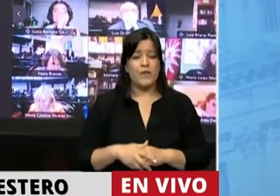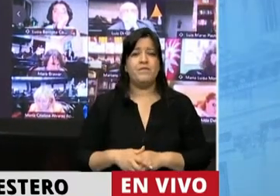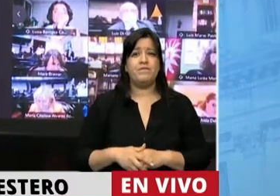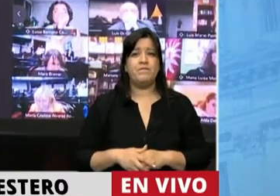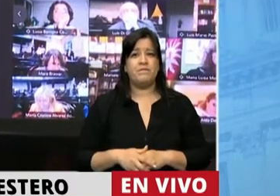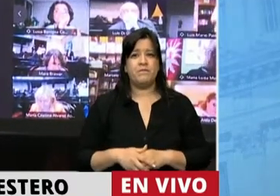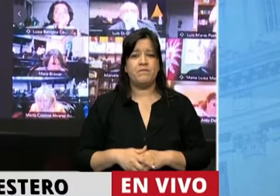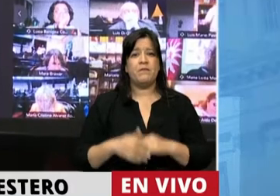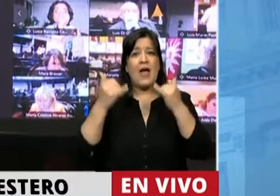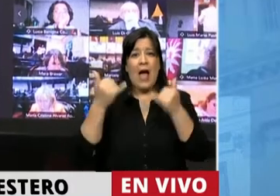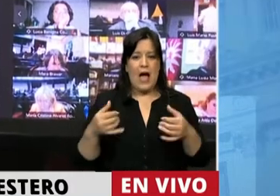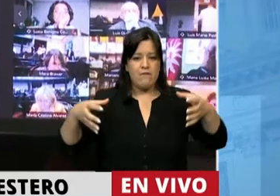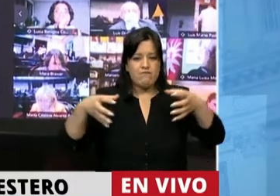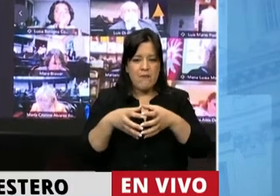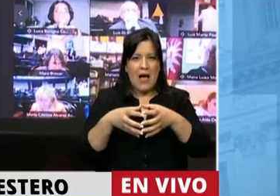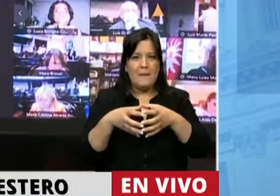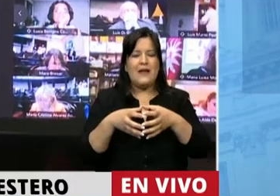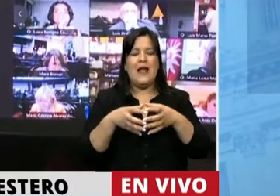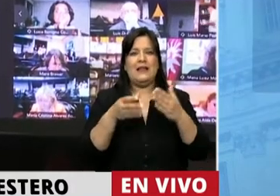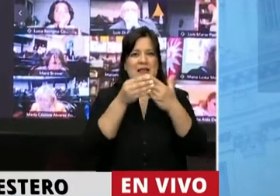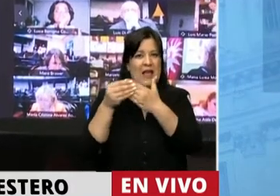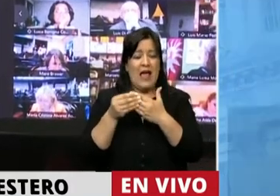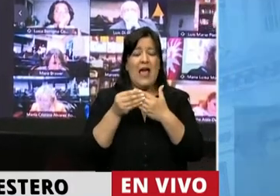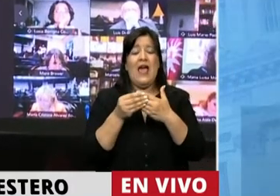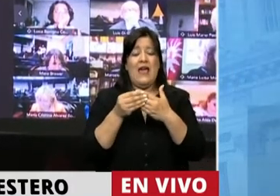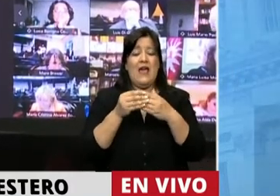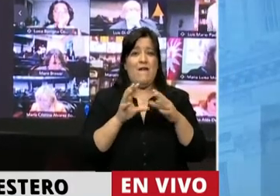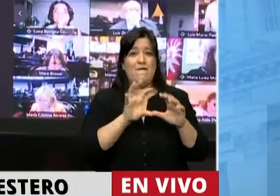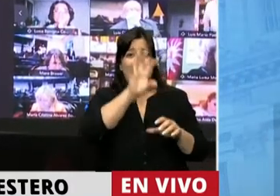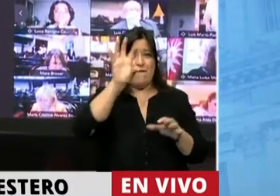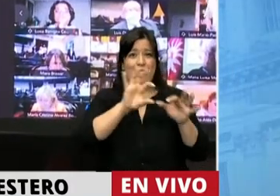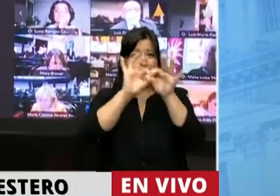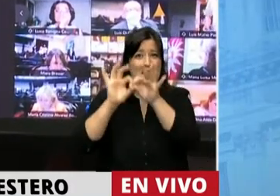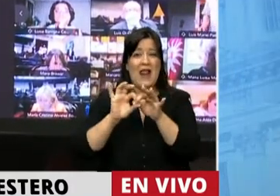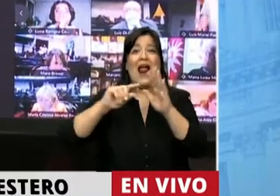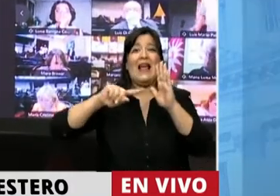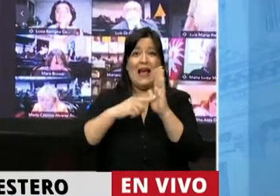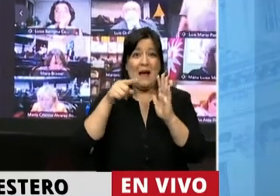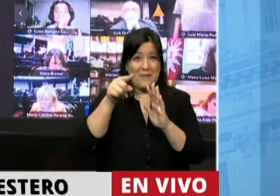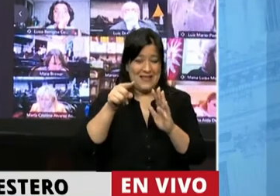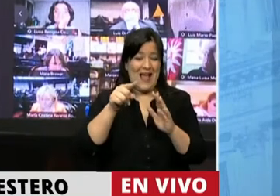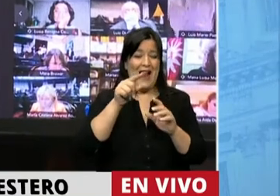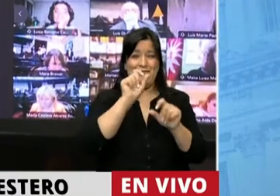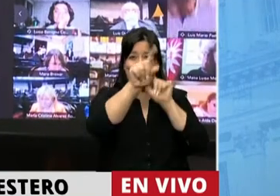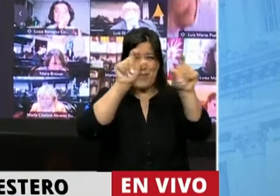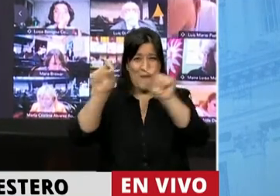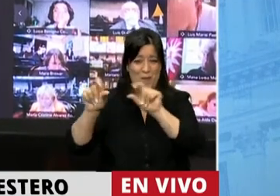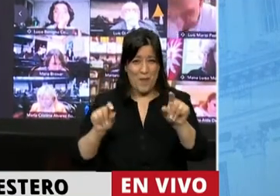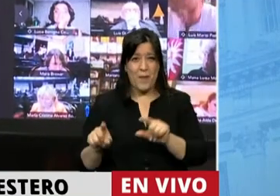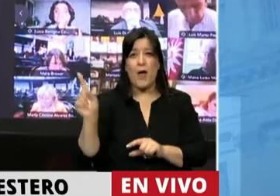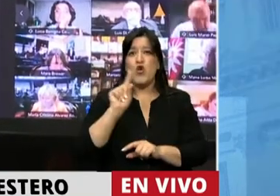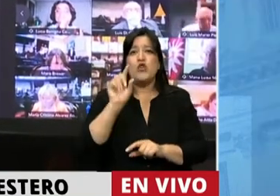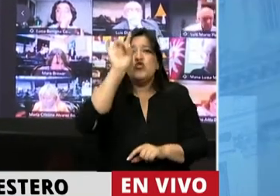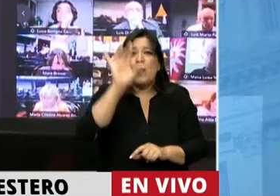hecho de que haya un gabinete federal alterno, una capital alterna, no significa que sea una continuidad de la